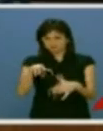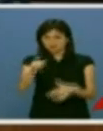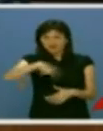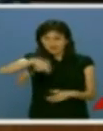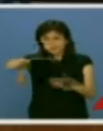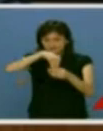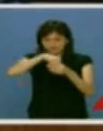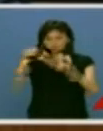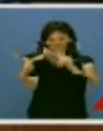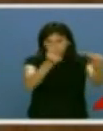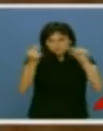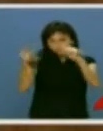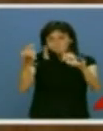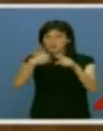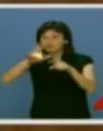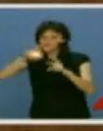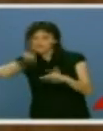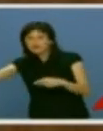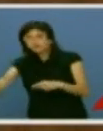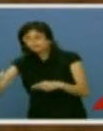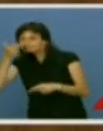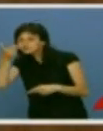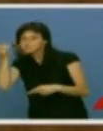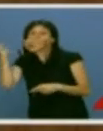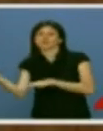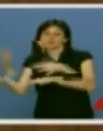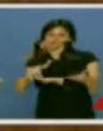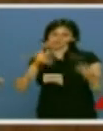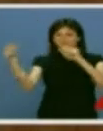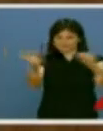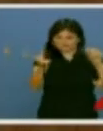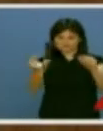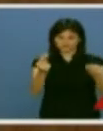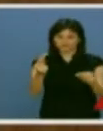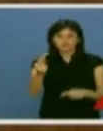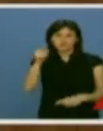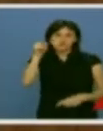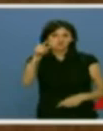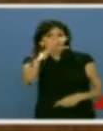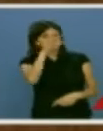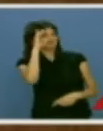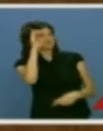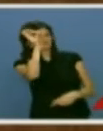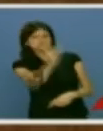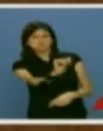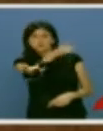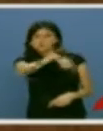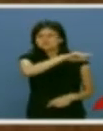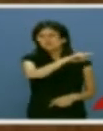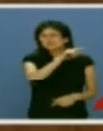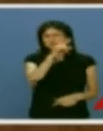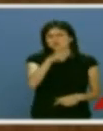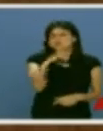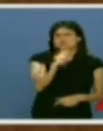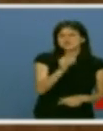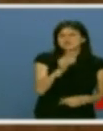debatamos de lo que de verdad le importa a la gente. Y después de escucharle creo que ustedes no acaban de entender del todo el momento que les va a tocar